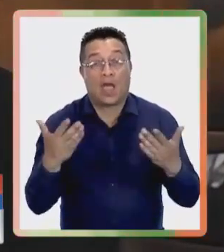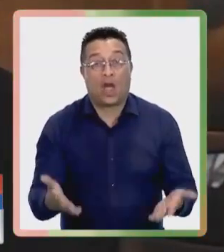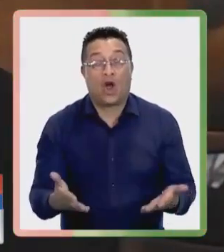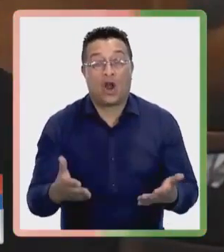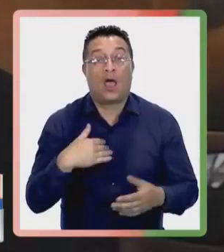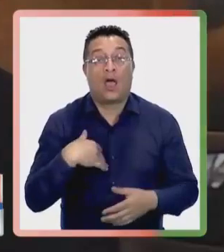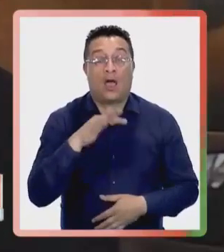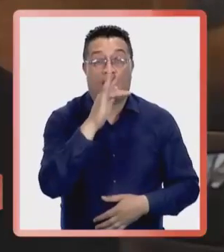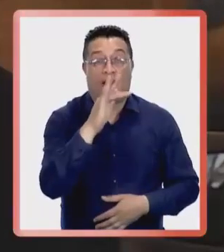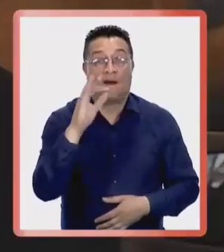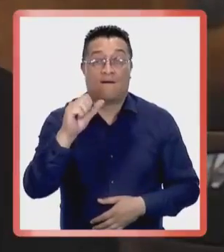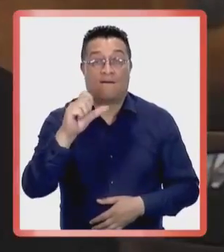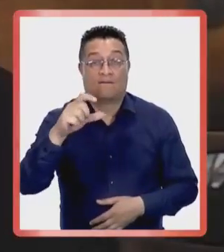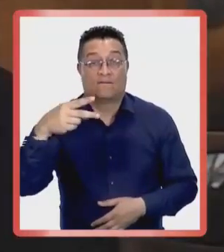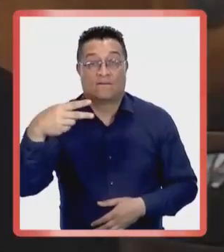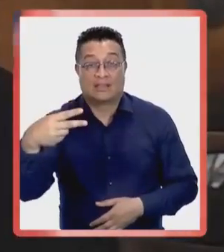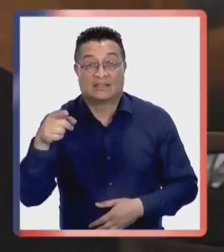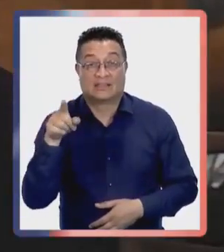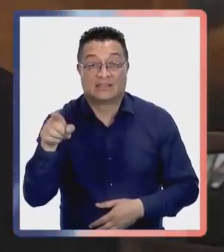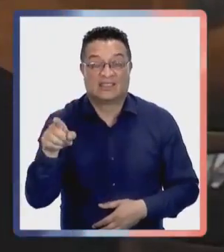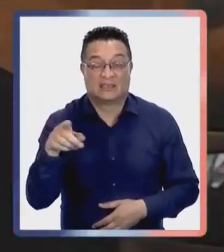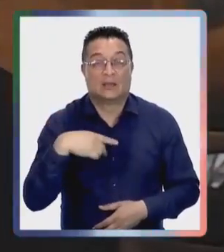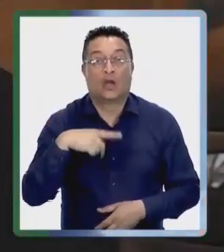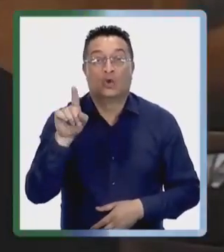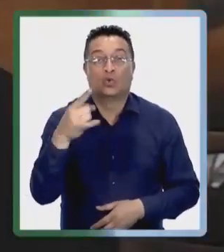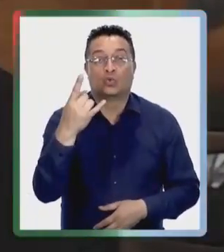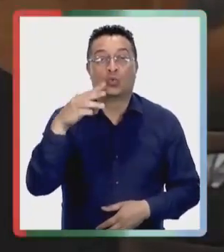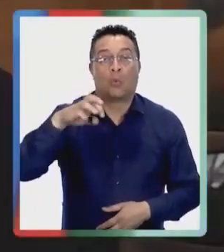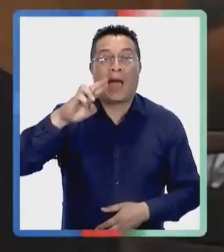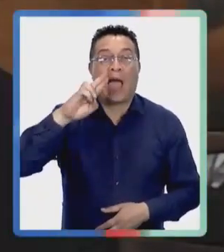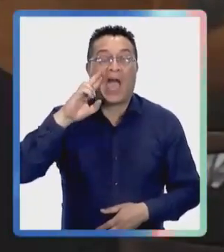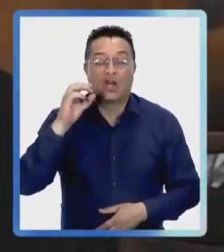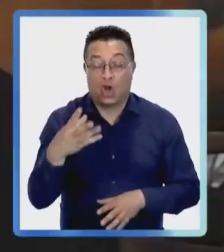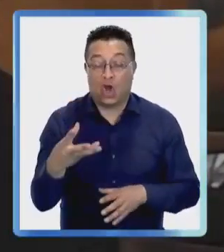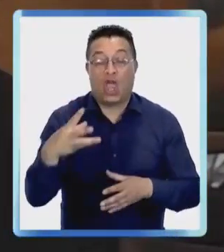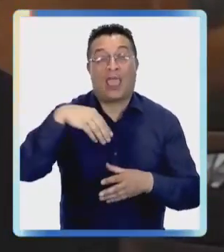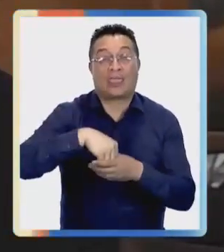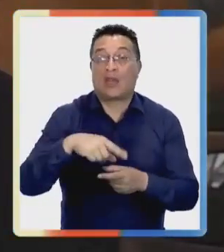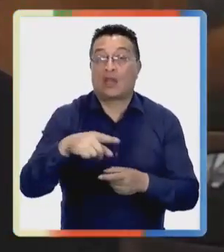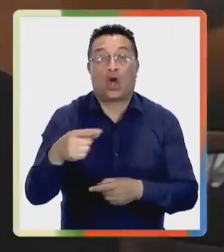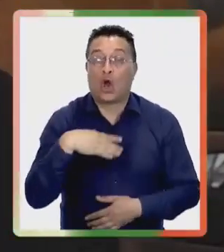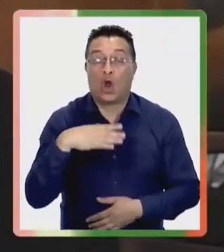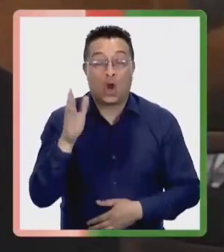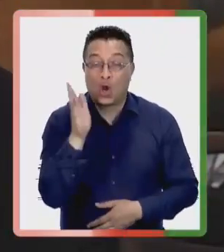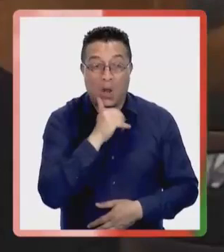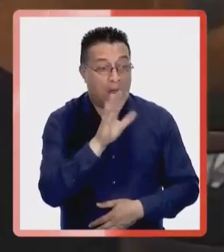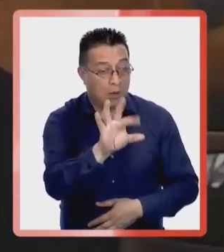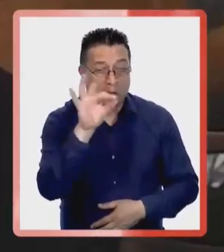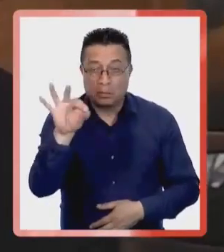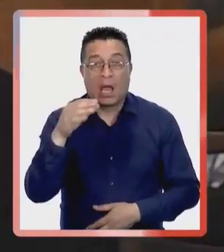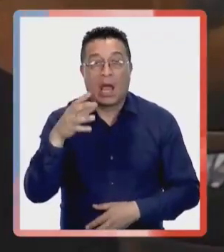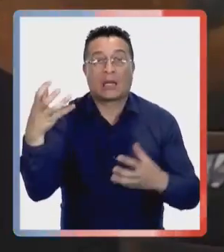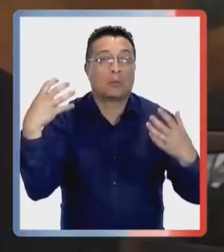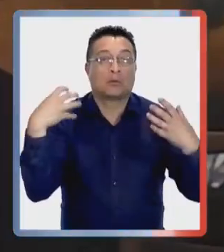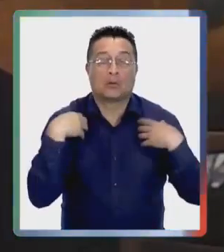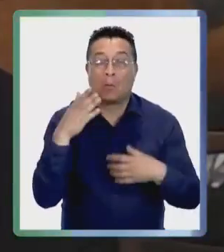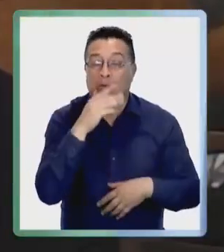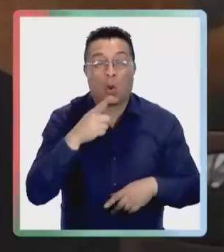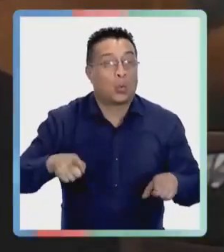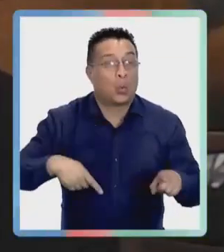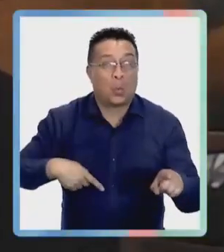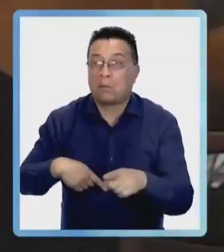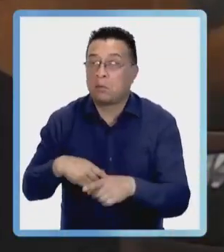avión y por qué hasta el momento la Fuerza Aérea con sus sumarios